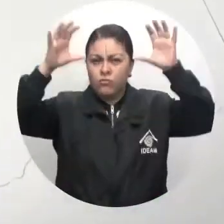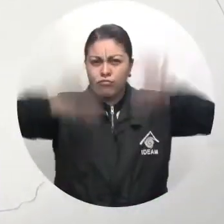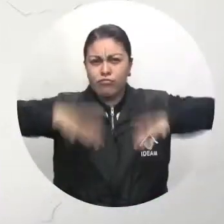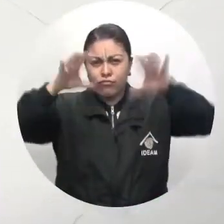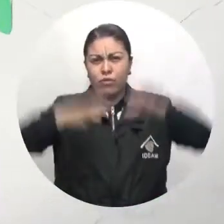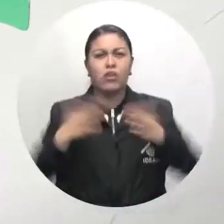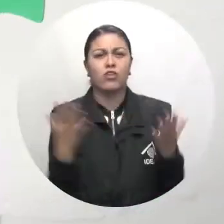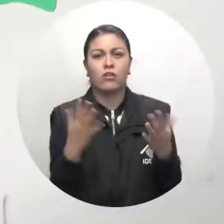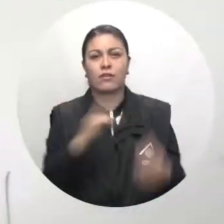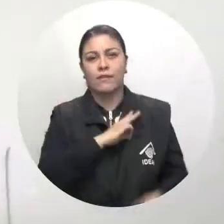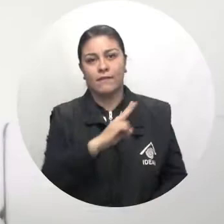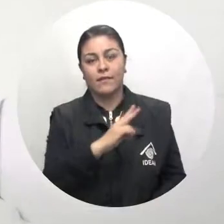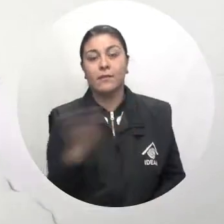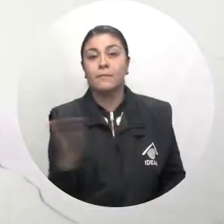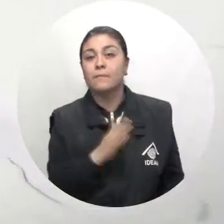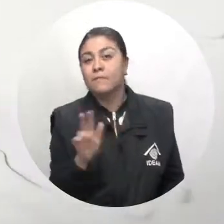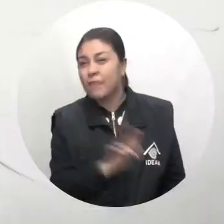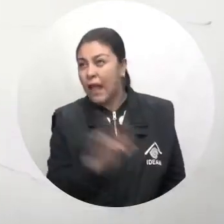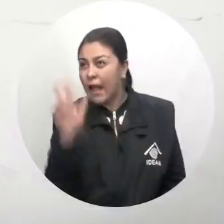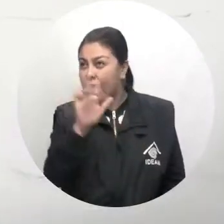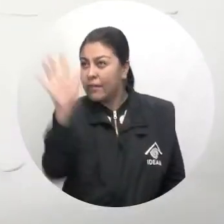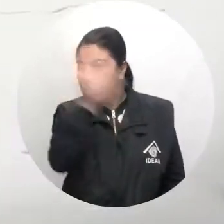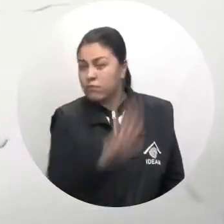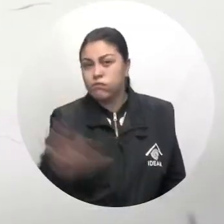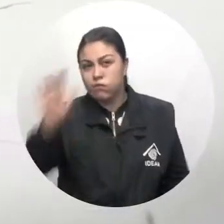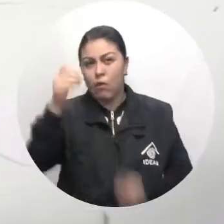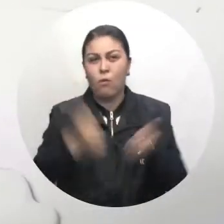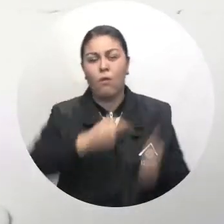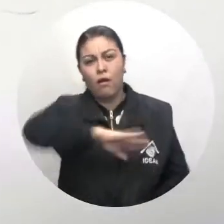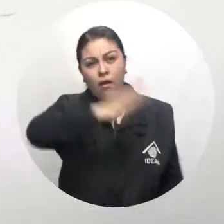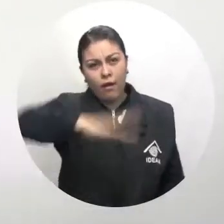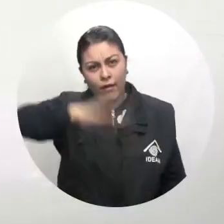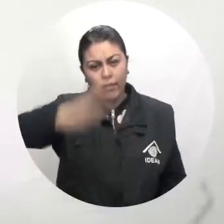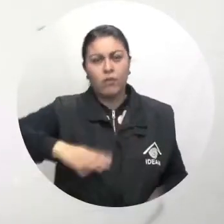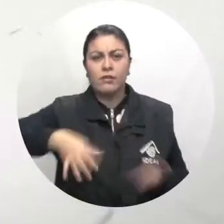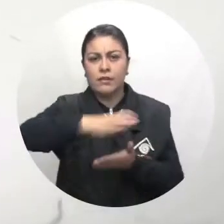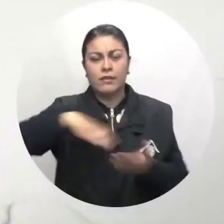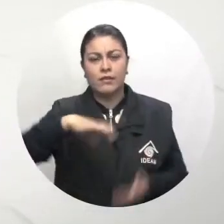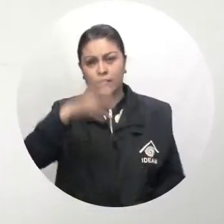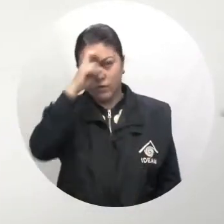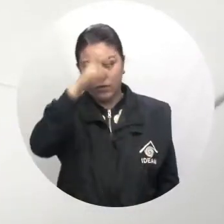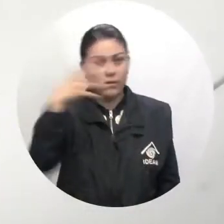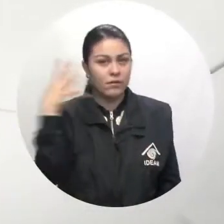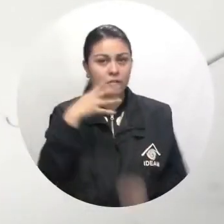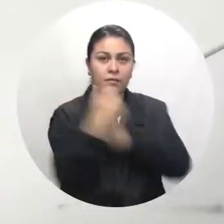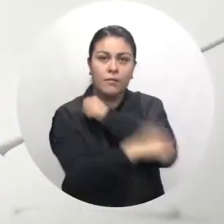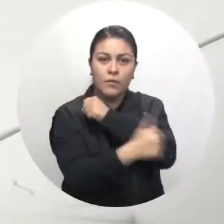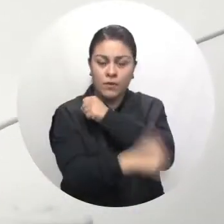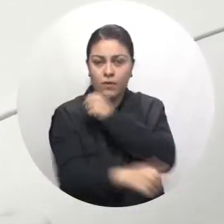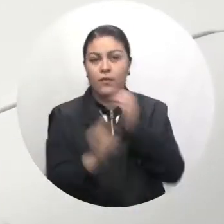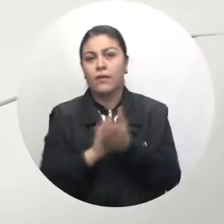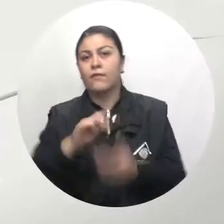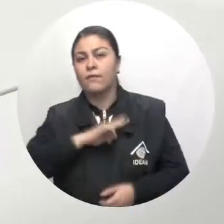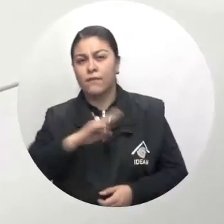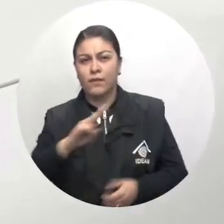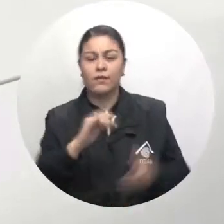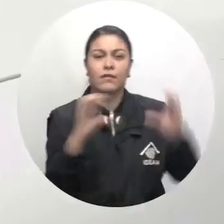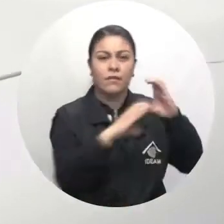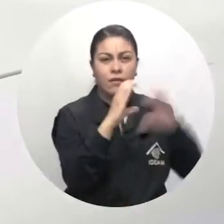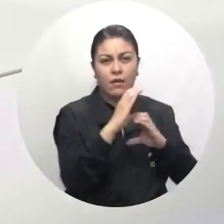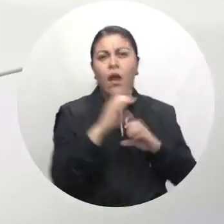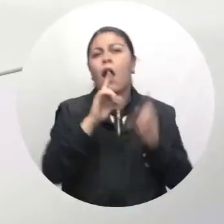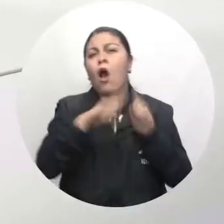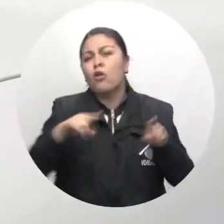Cauca. En la zona andina se estiman torrenciales en Antioquia, Los Santanderes, Boyacá, sectores del Cauca y Valle del Cauca, y